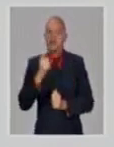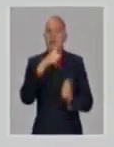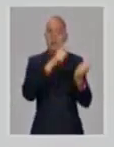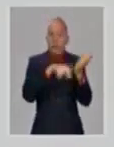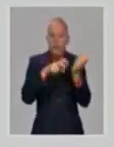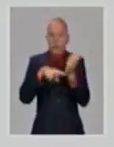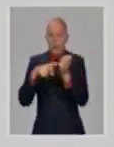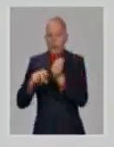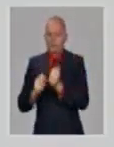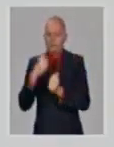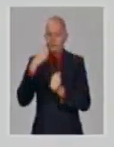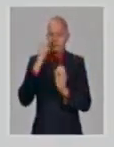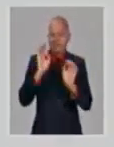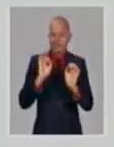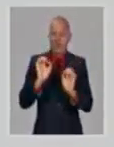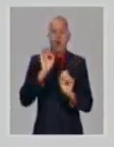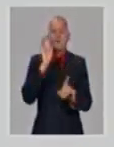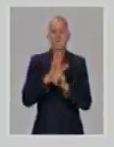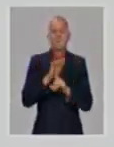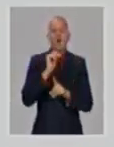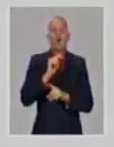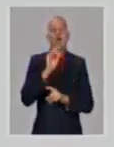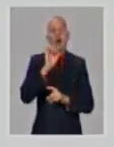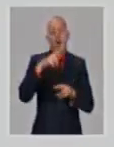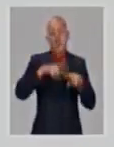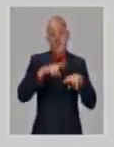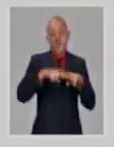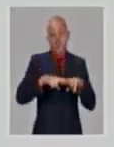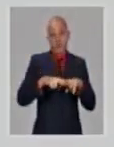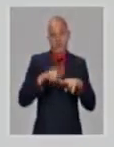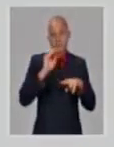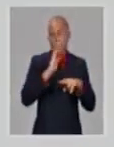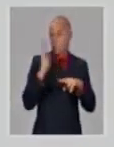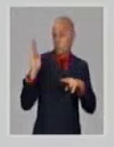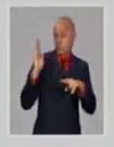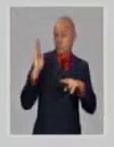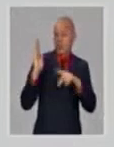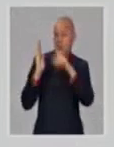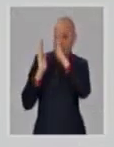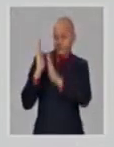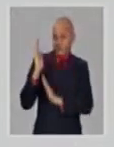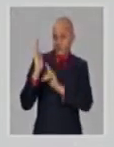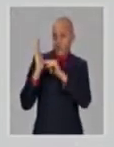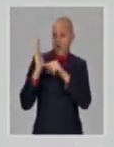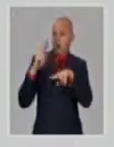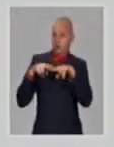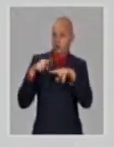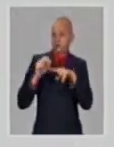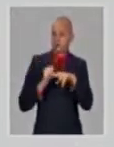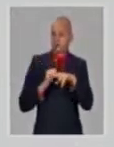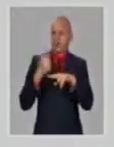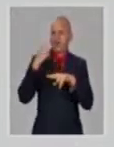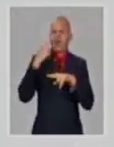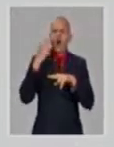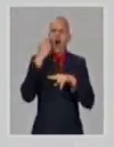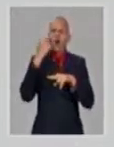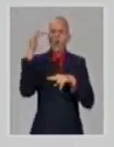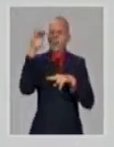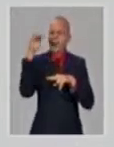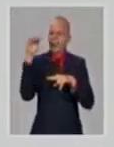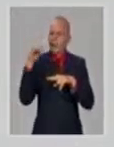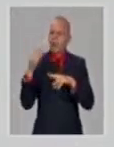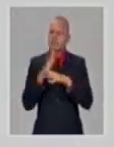tiene varios colores, es decir, hay fallecidos que fueron infectados por las diferentes variantes, y en general, en las 41